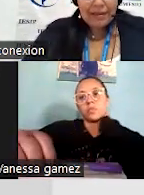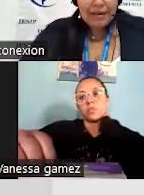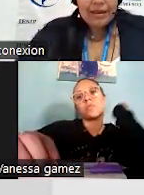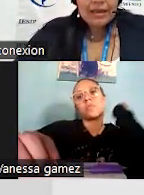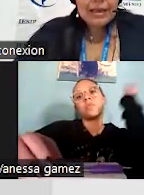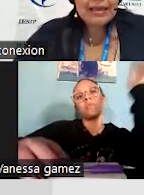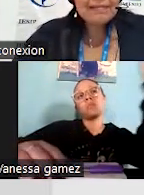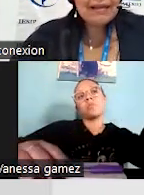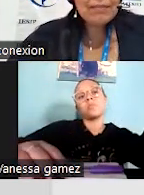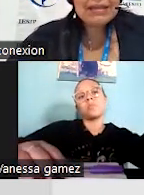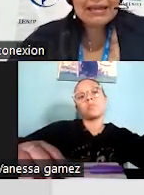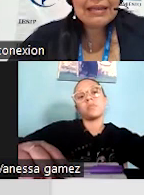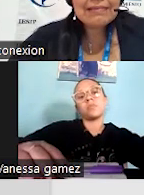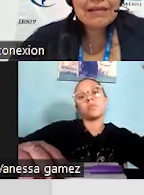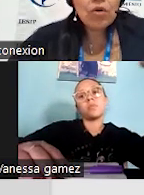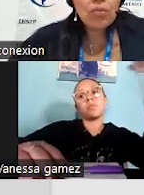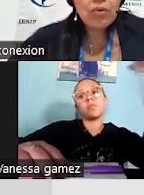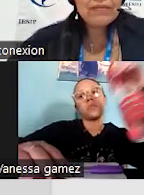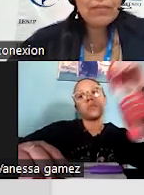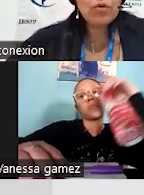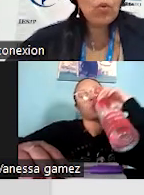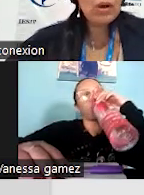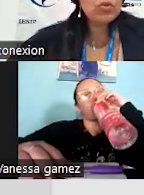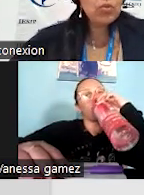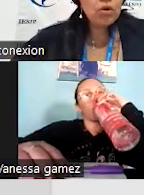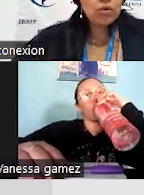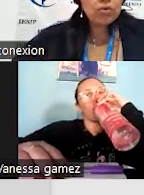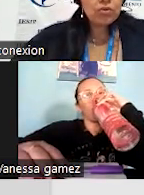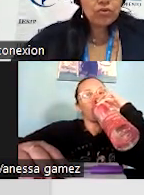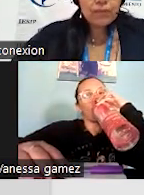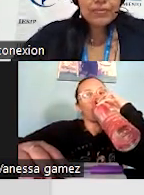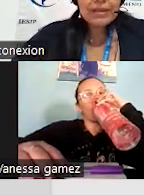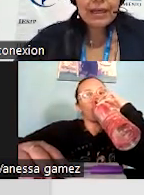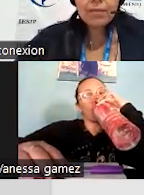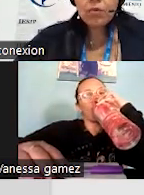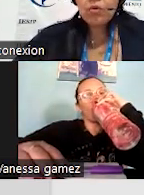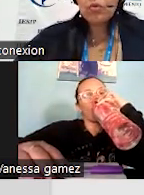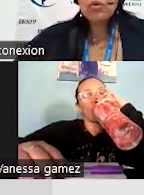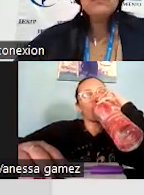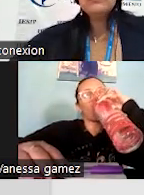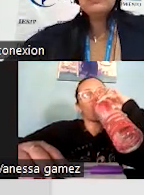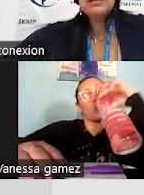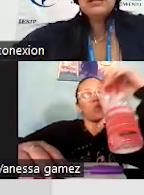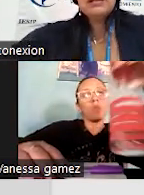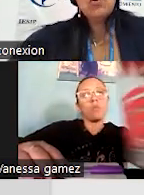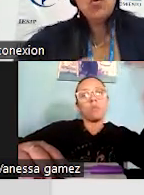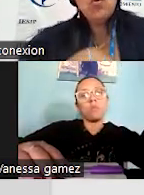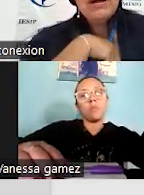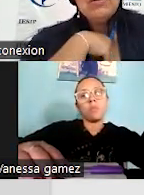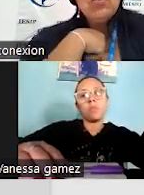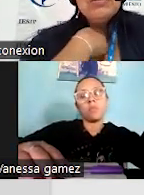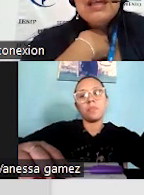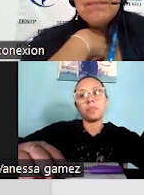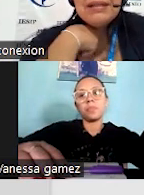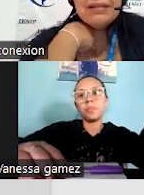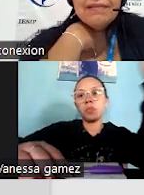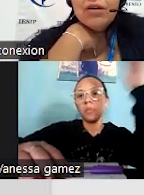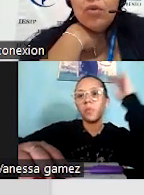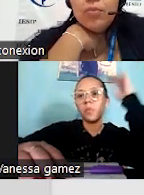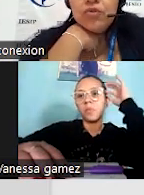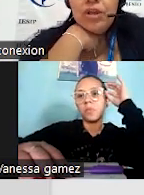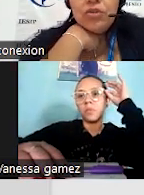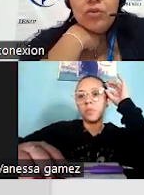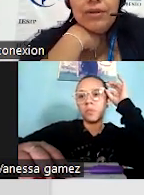universidad, esta materia está compuesta por cuatro módulos. Cada módulo tiene un valor del